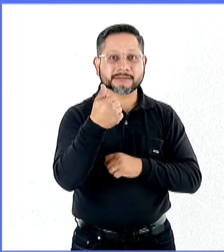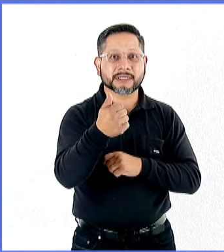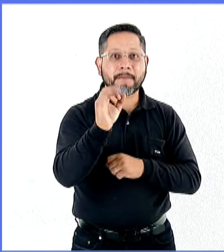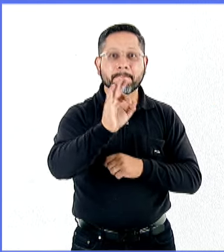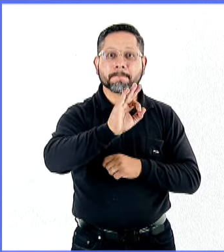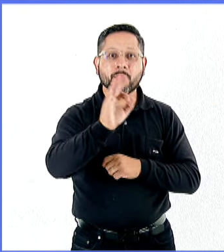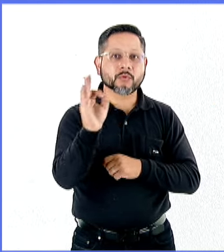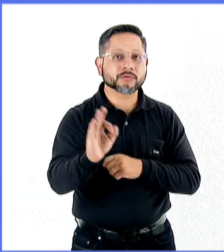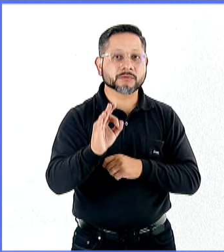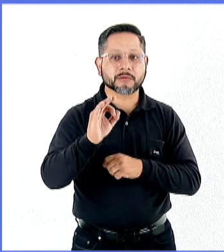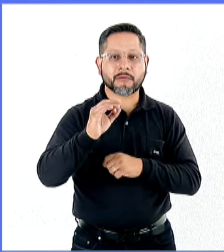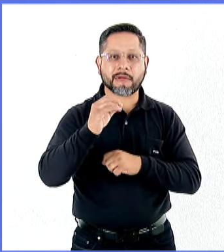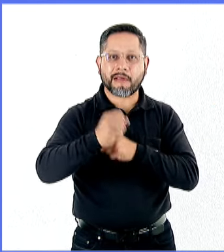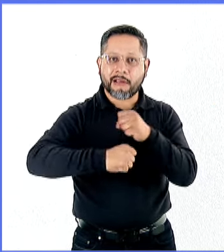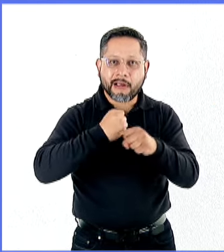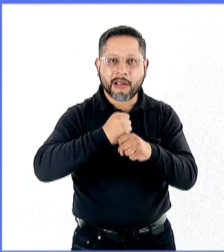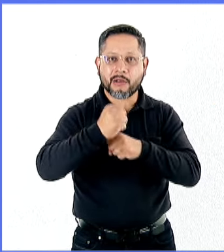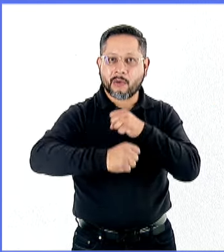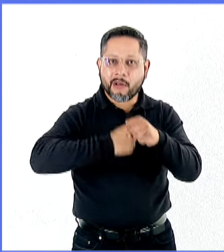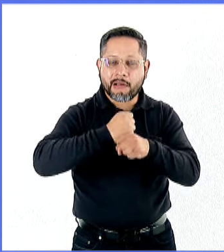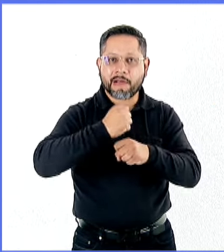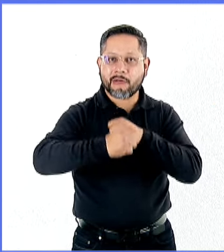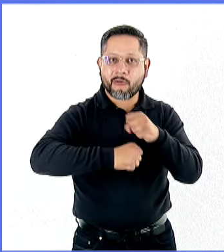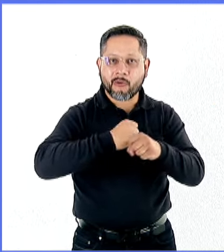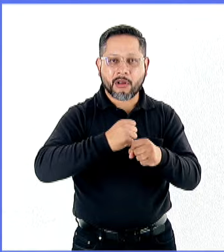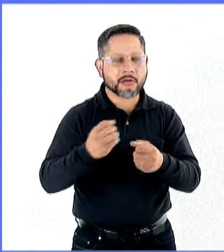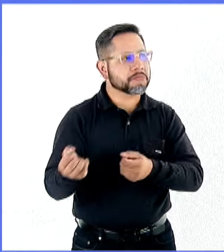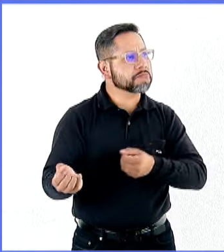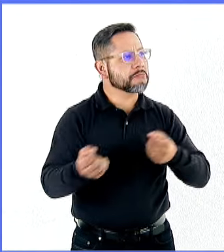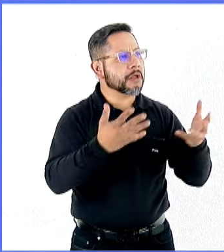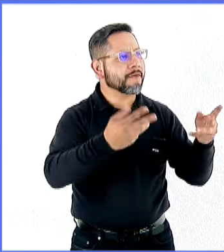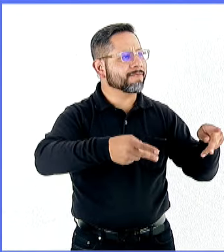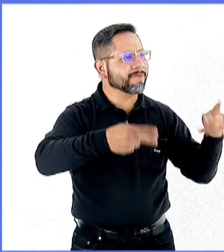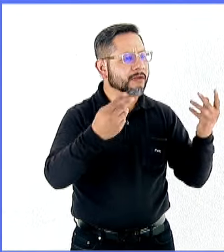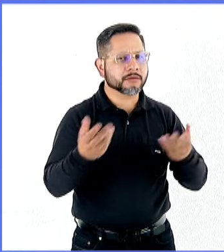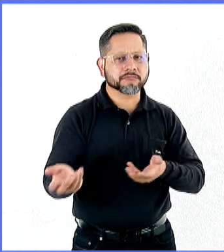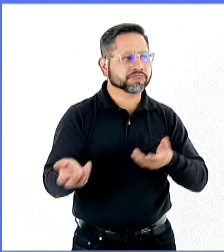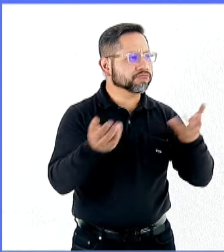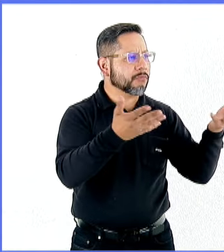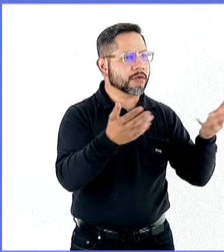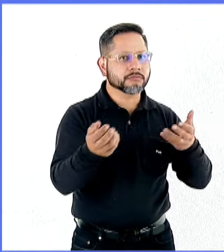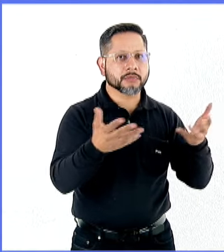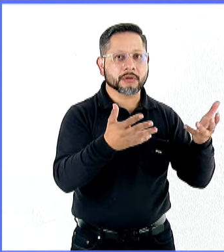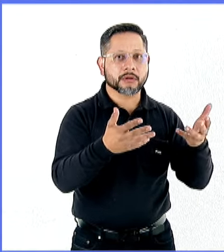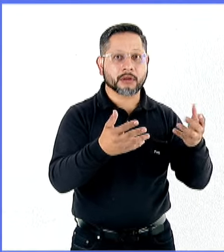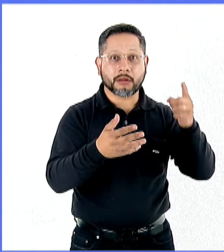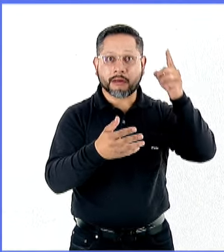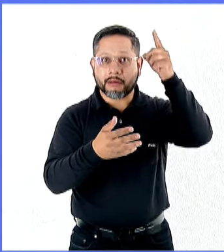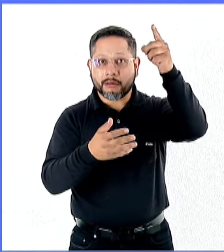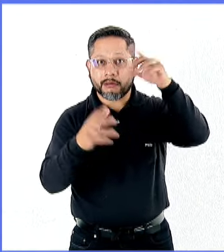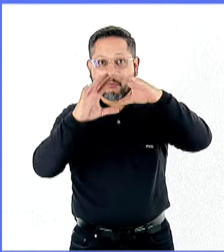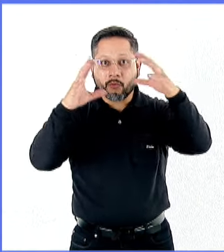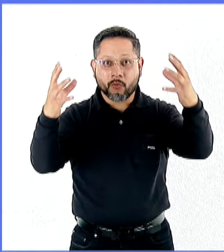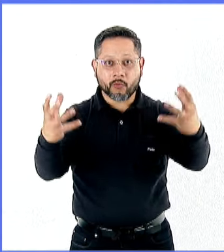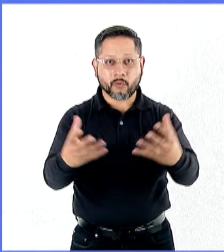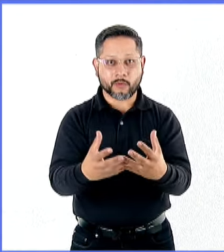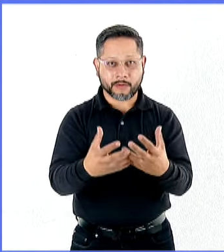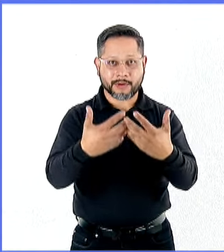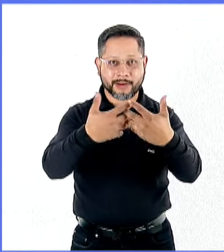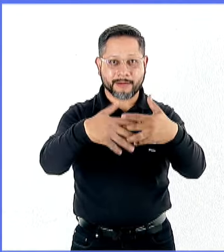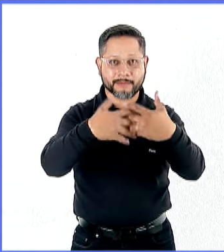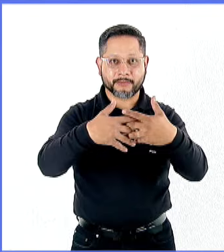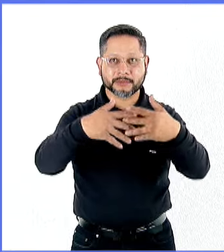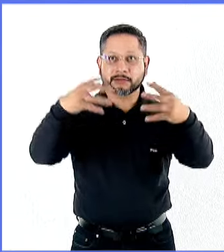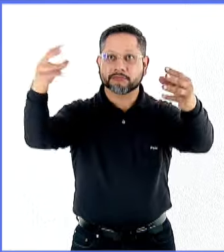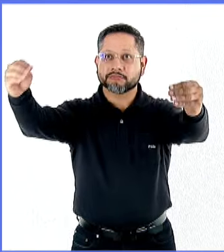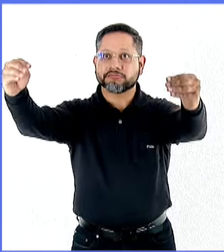promedio anual durante el periodo, lo cual podríamos pensar si se deslocalizan más empresas o se relocalizan más empresas en México,